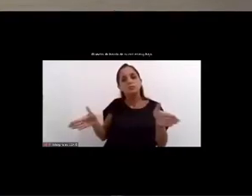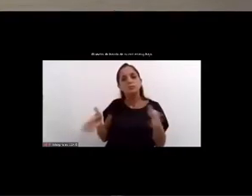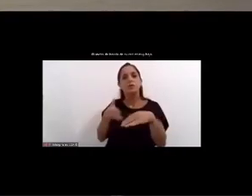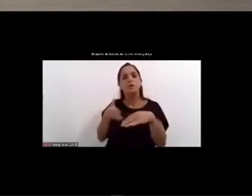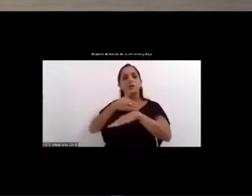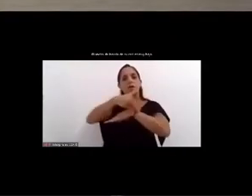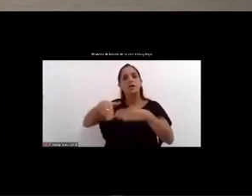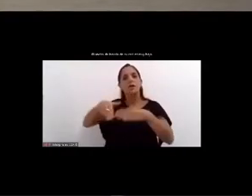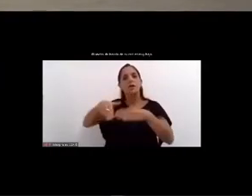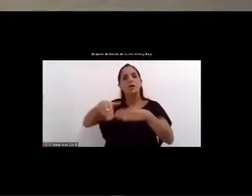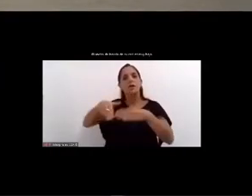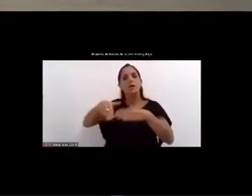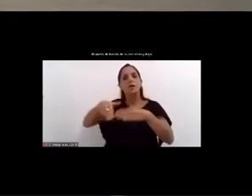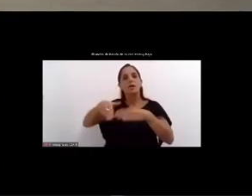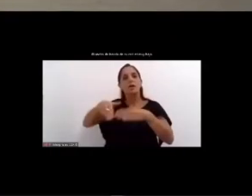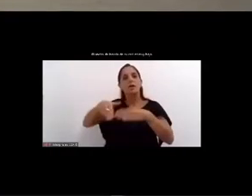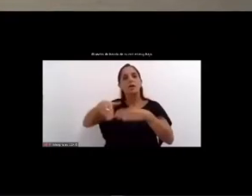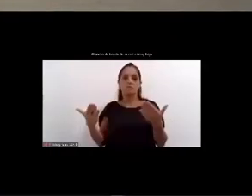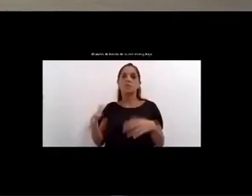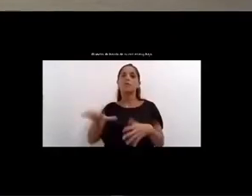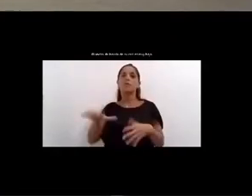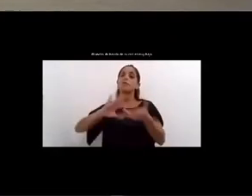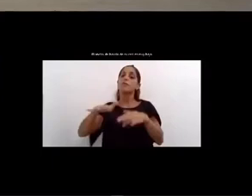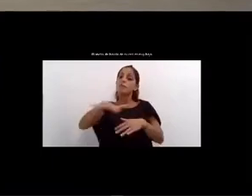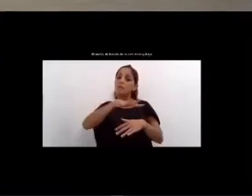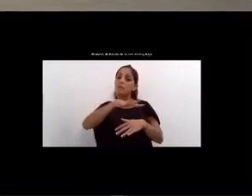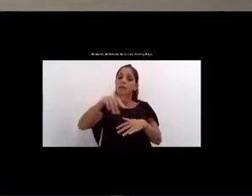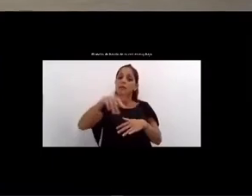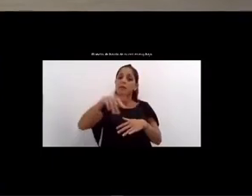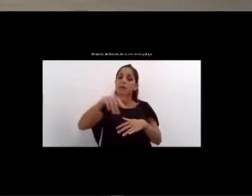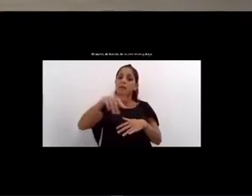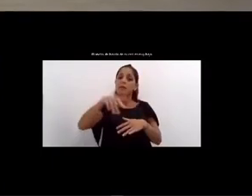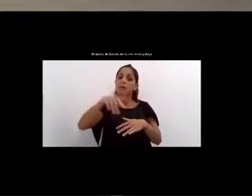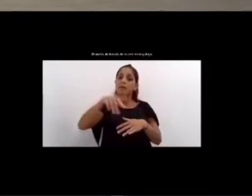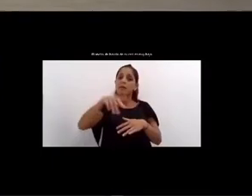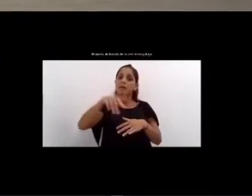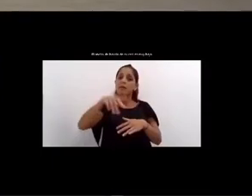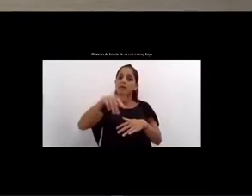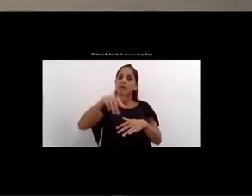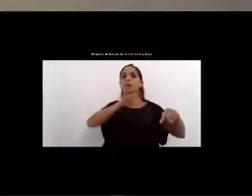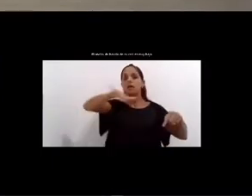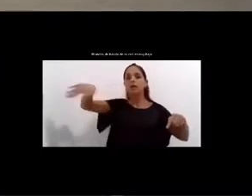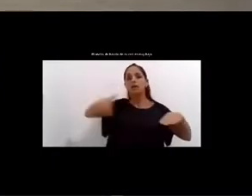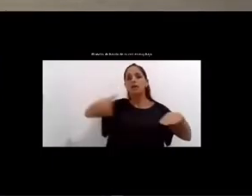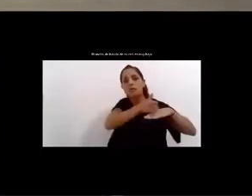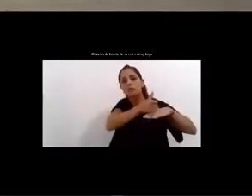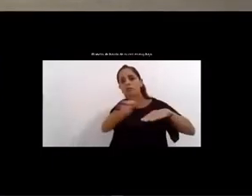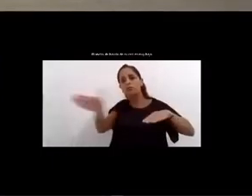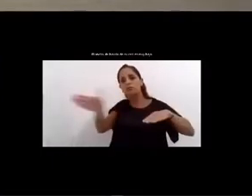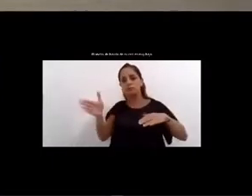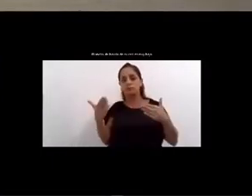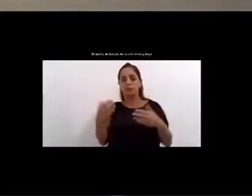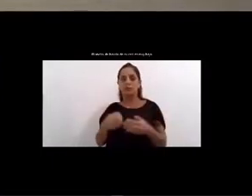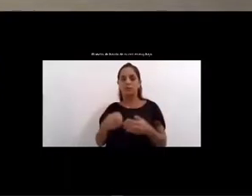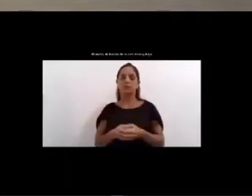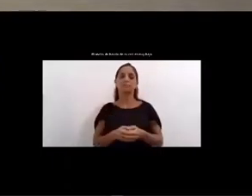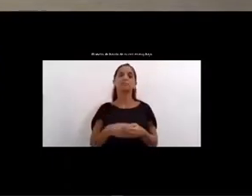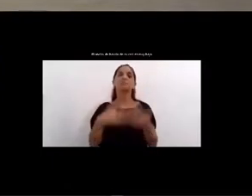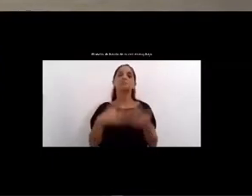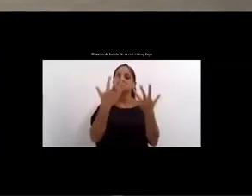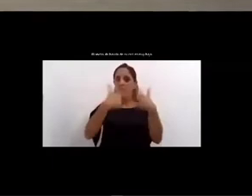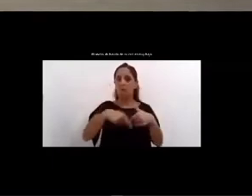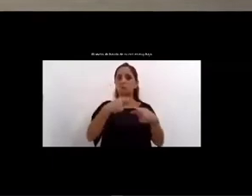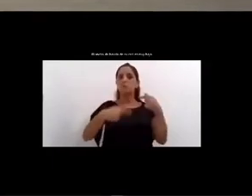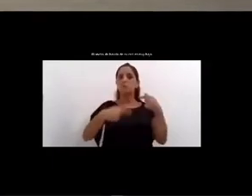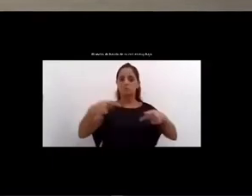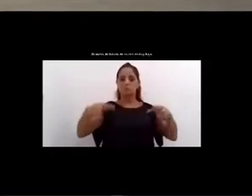barrios del sur tengan comunicación hacia la ribera del paraná tenemos listos ahora los proyectos y solicitamos los financiamientos